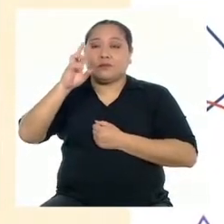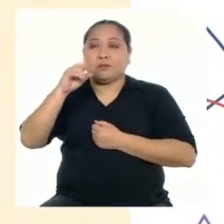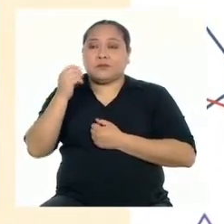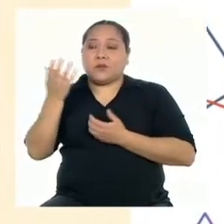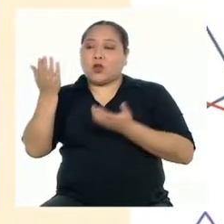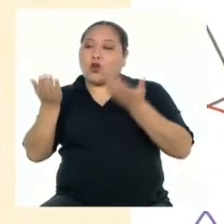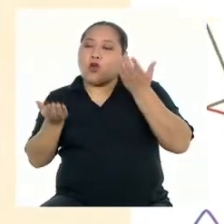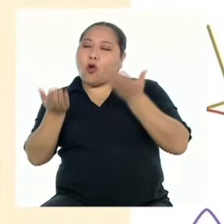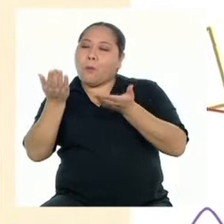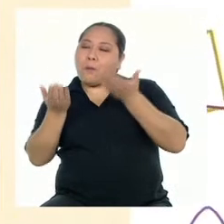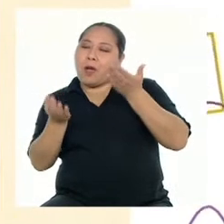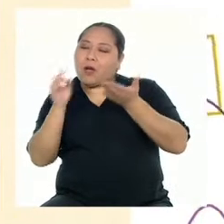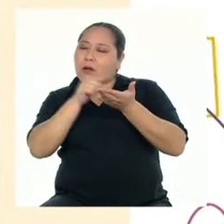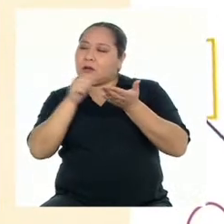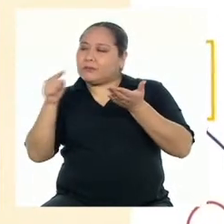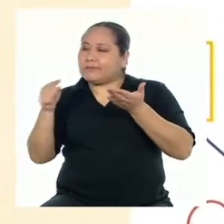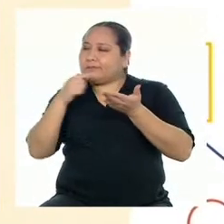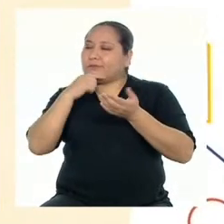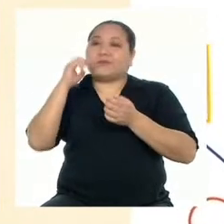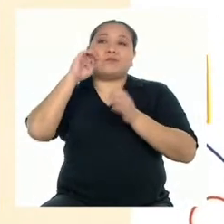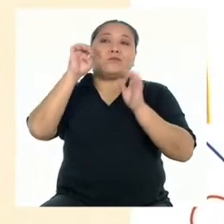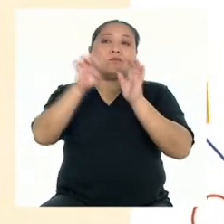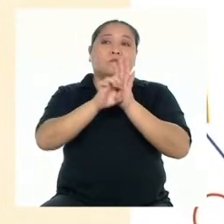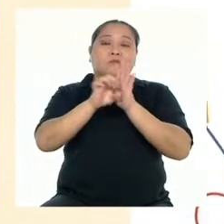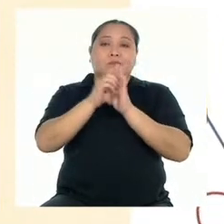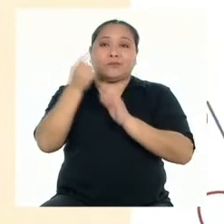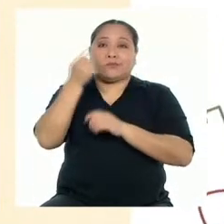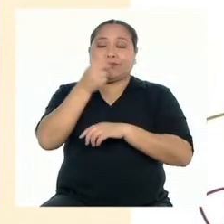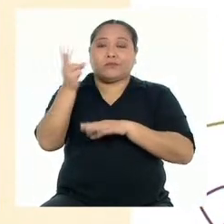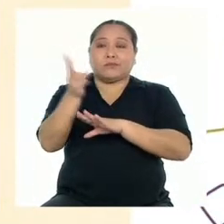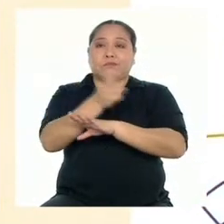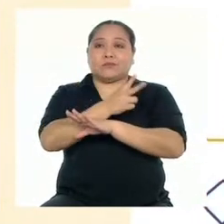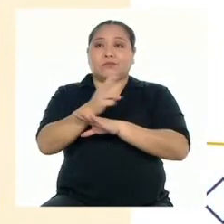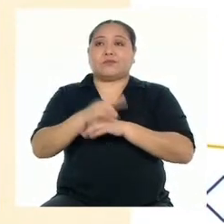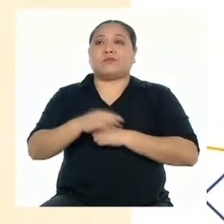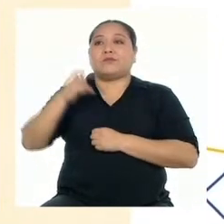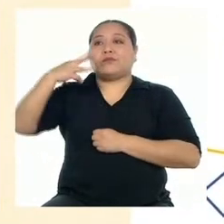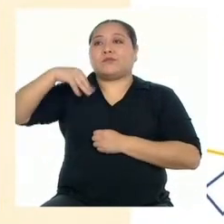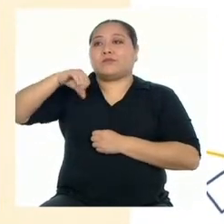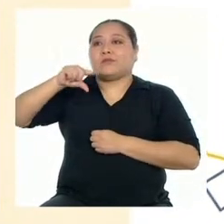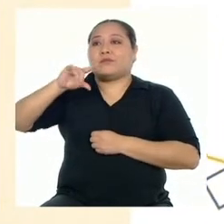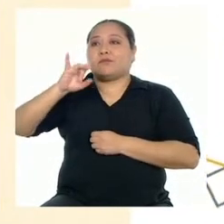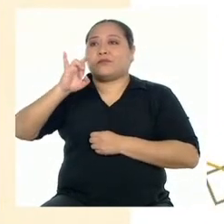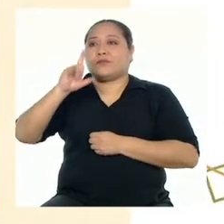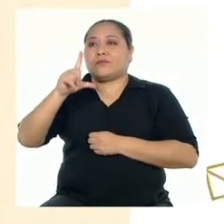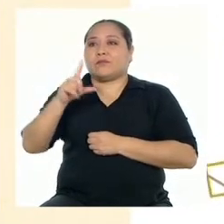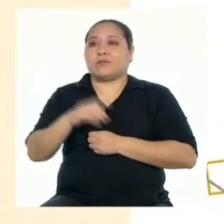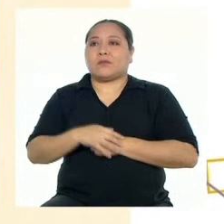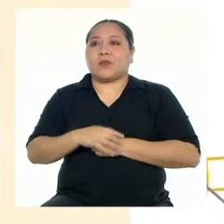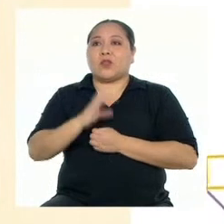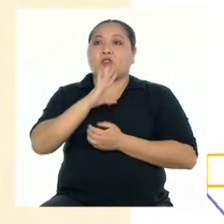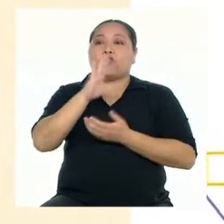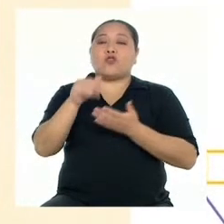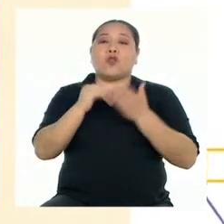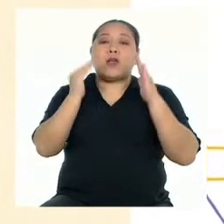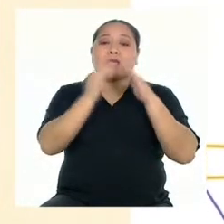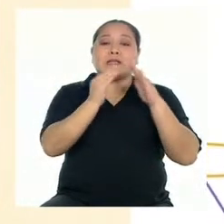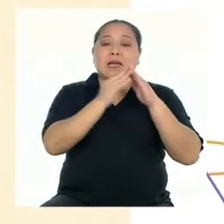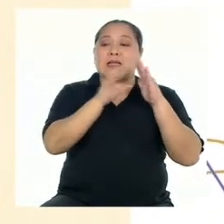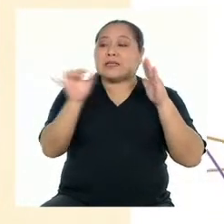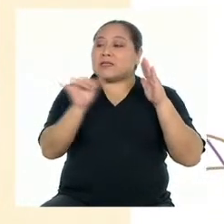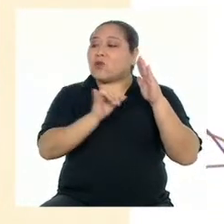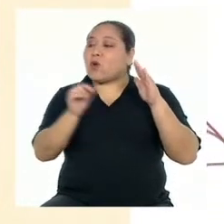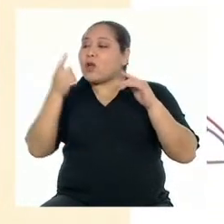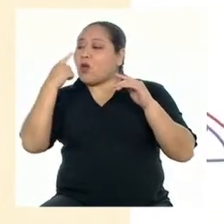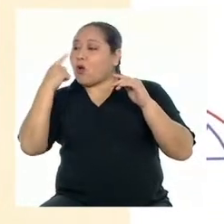comparación implícita. Por ejemplo, en este verso de Miguel Hernández. Todas las casas son ojos